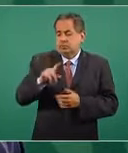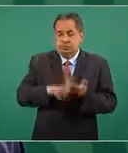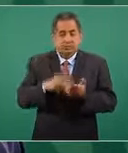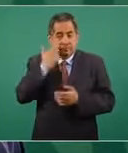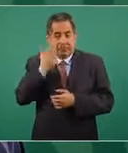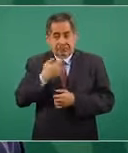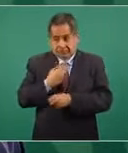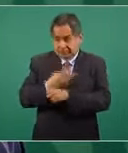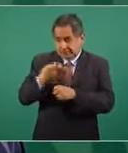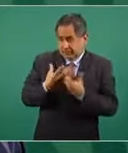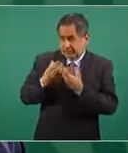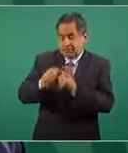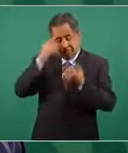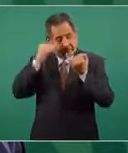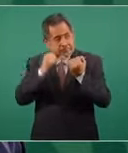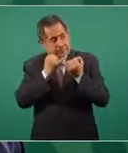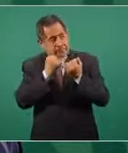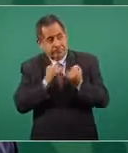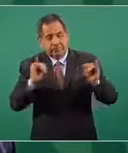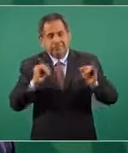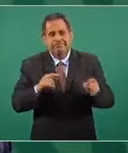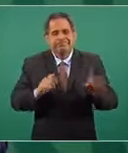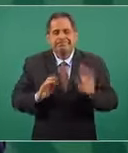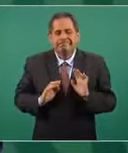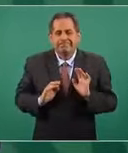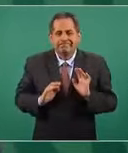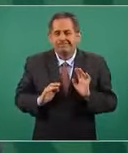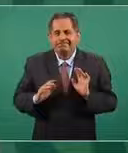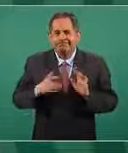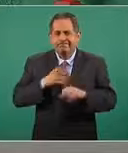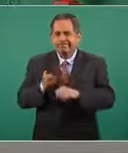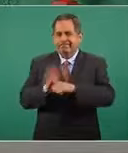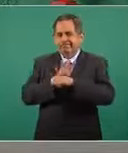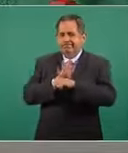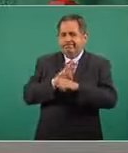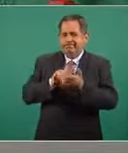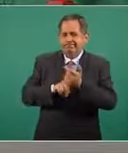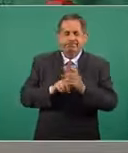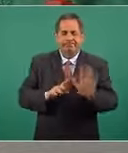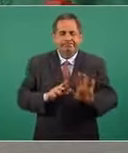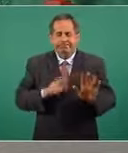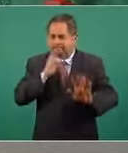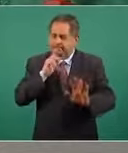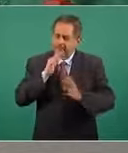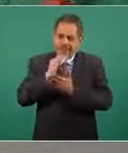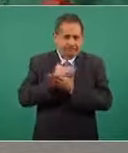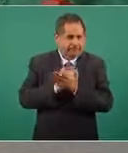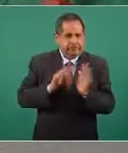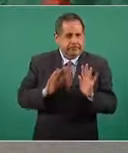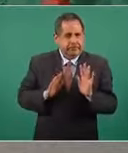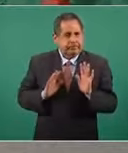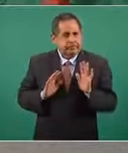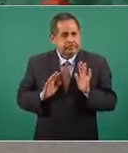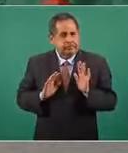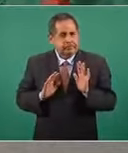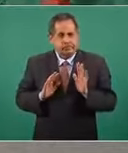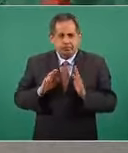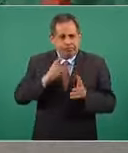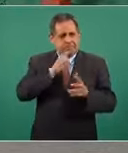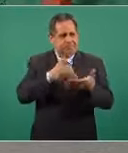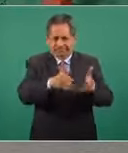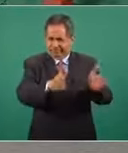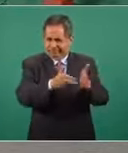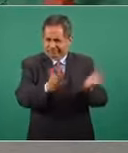acompañara a inaugurarlo. Pero por la pandemia, mejor que se abra,